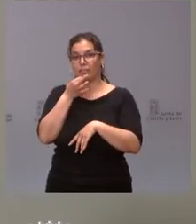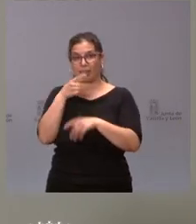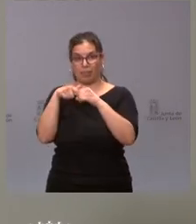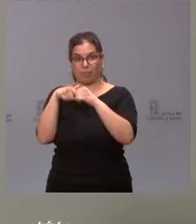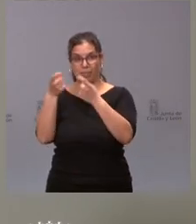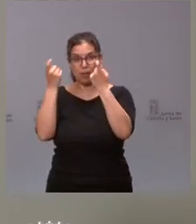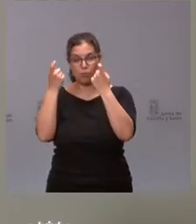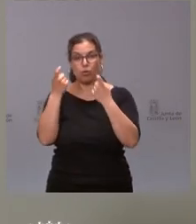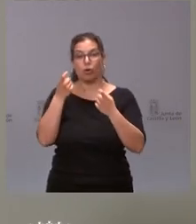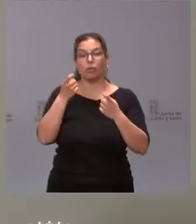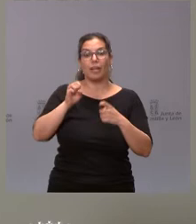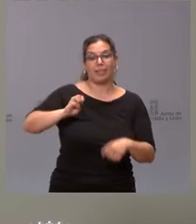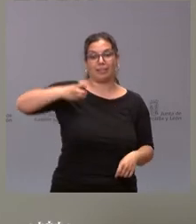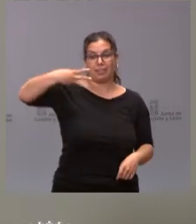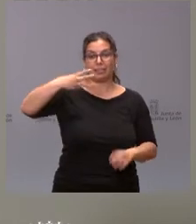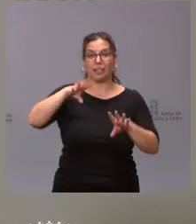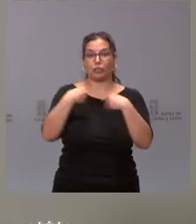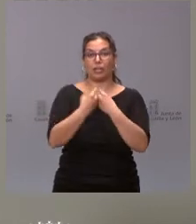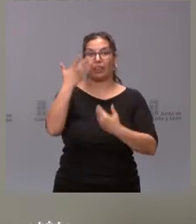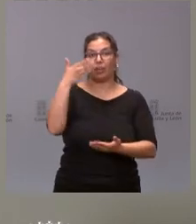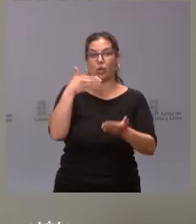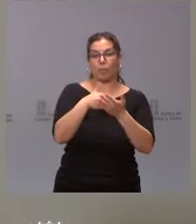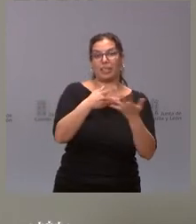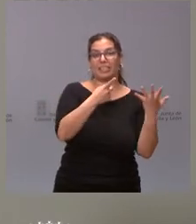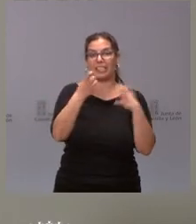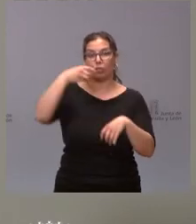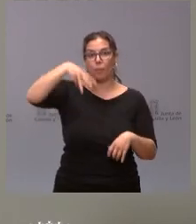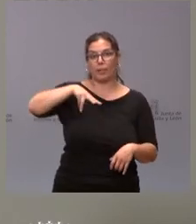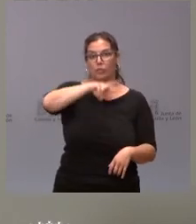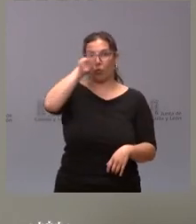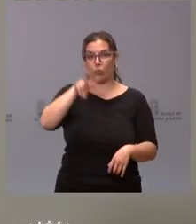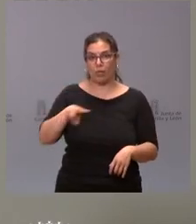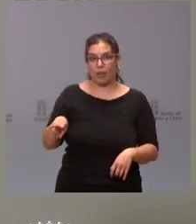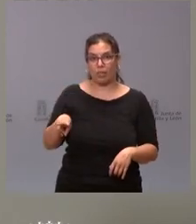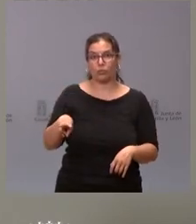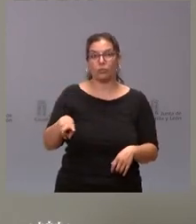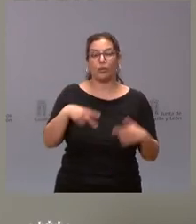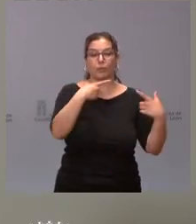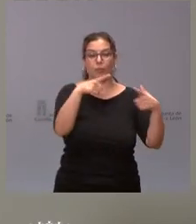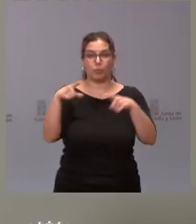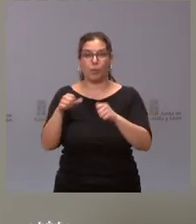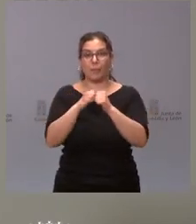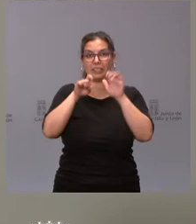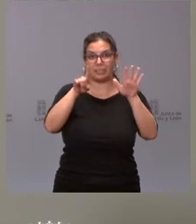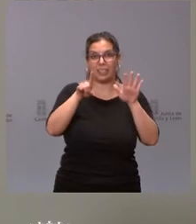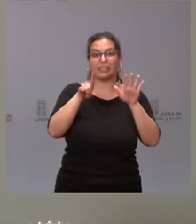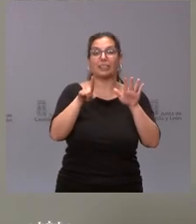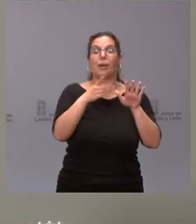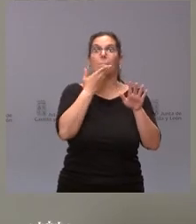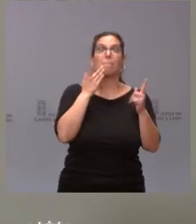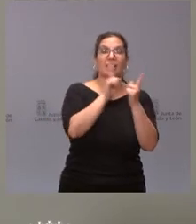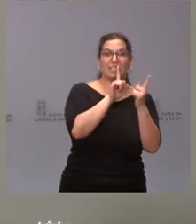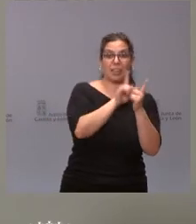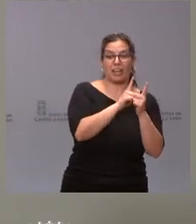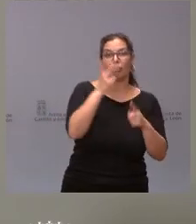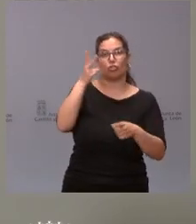en tres plantas, 5.600 metros cuadrados, 26 unidades presidenciales y dos a distancia. Y aquí tienen